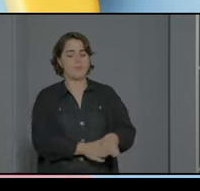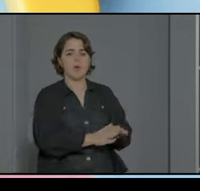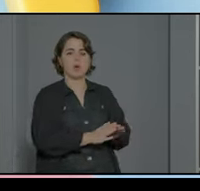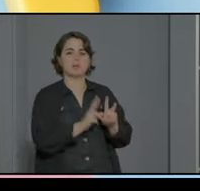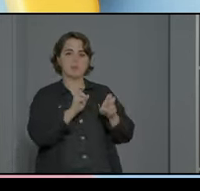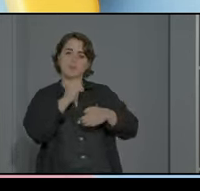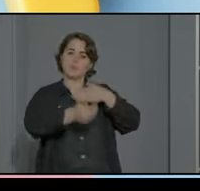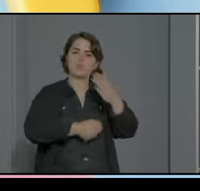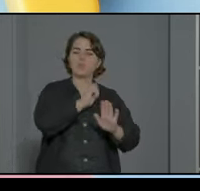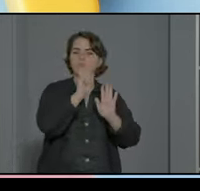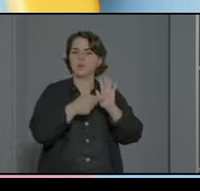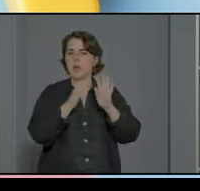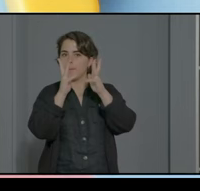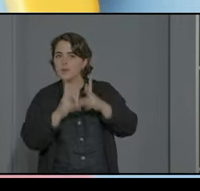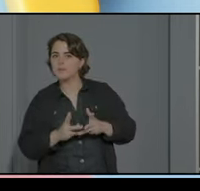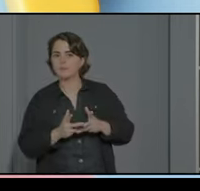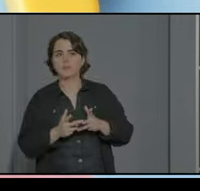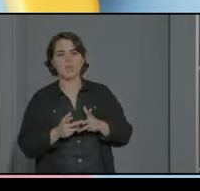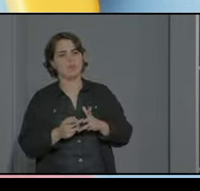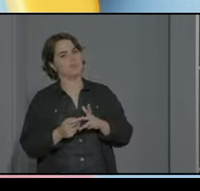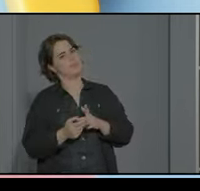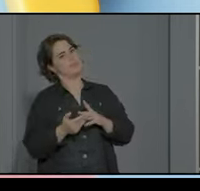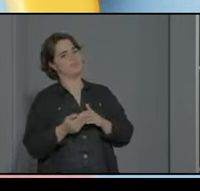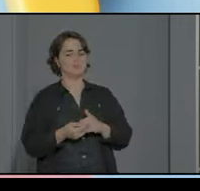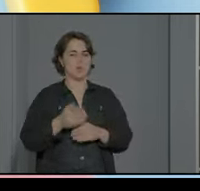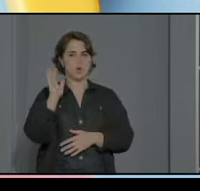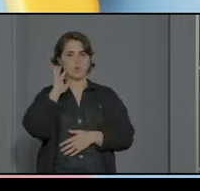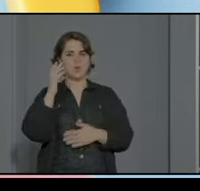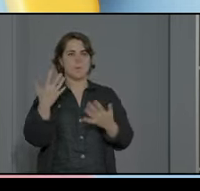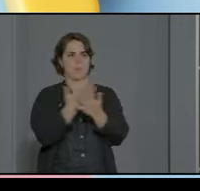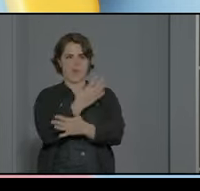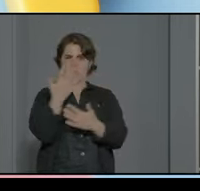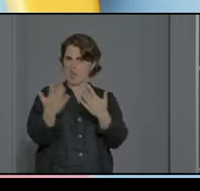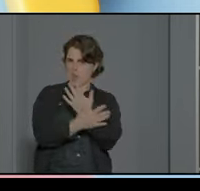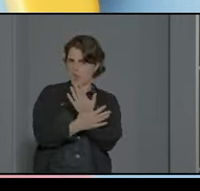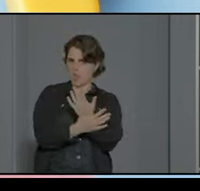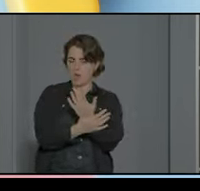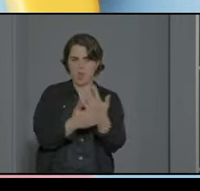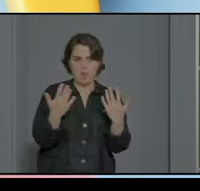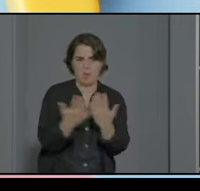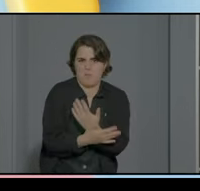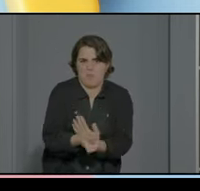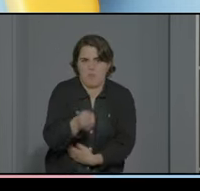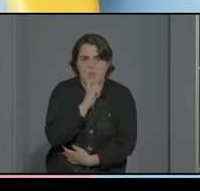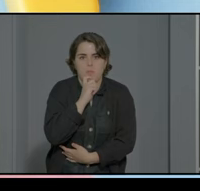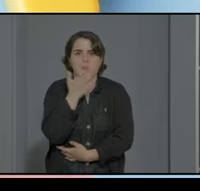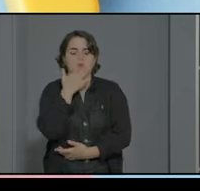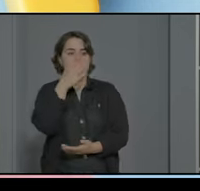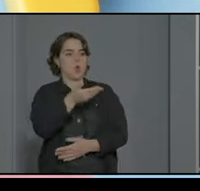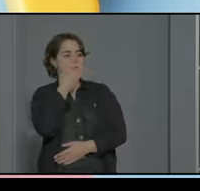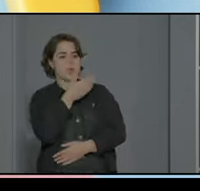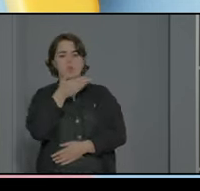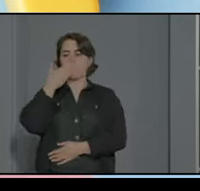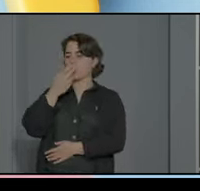administrativos esto ya es para encumbrarse no que vamos a hacer combinada como combinada vamos a ver mire este colegio y este